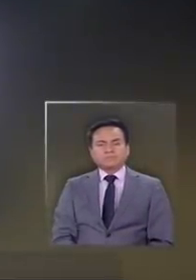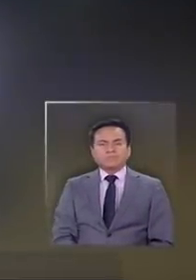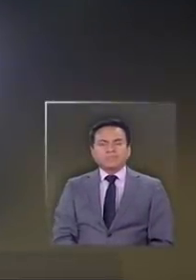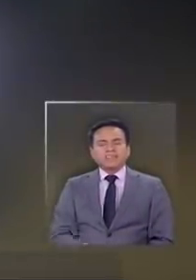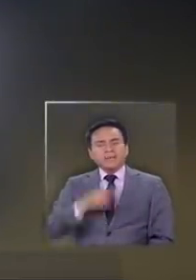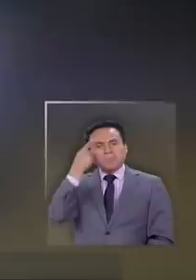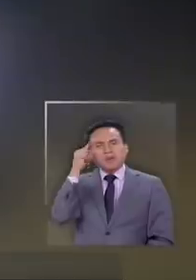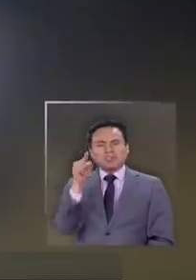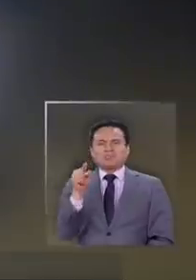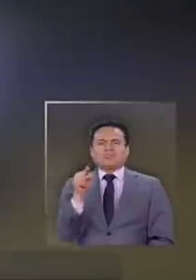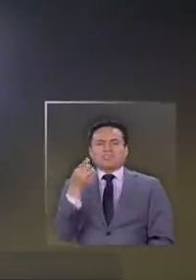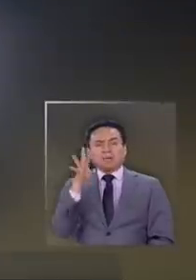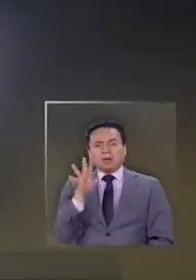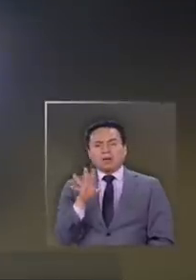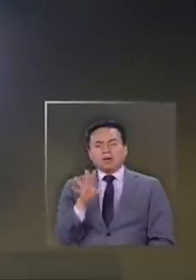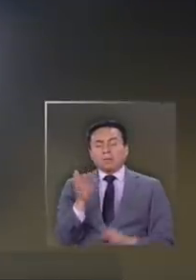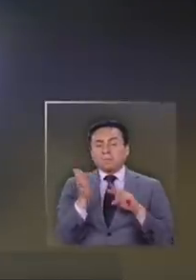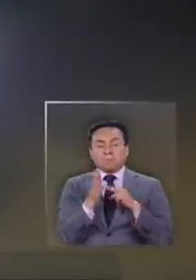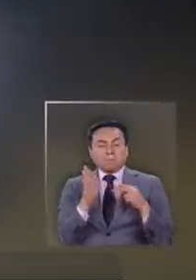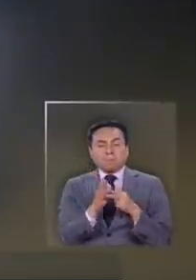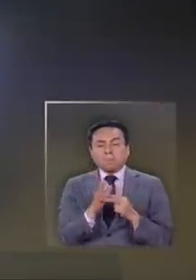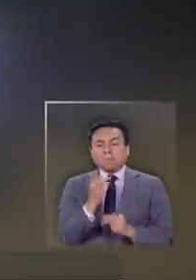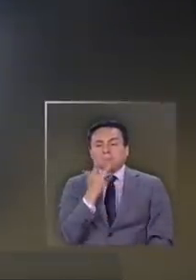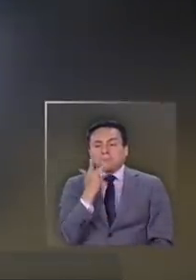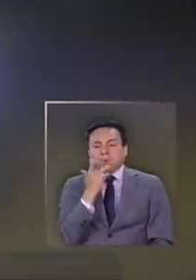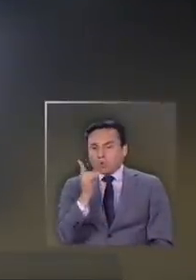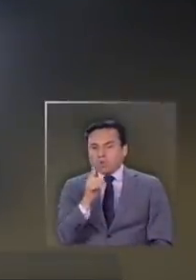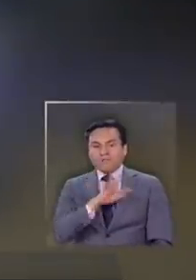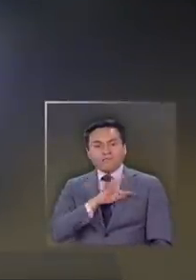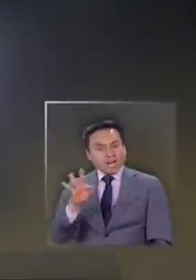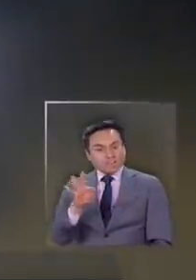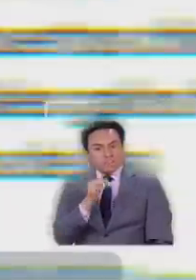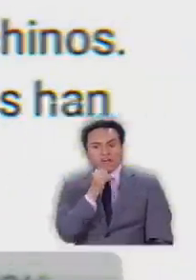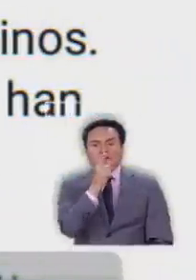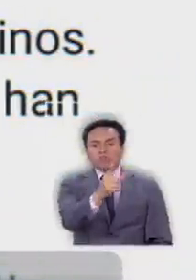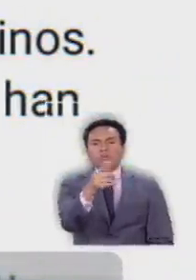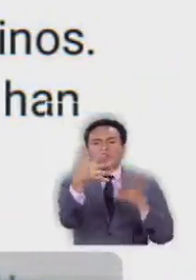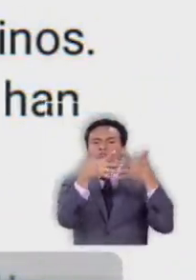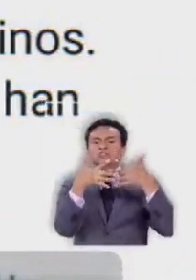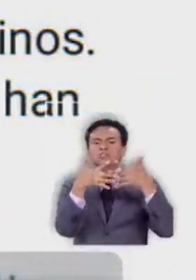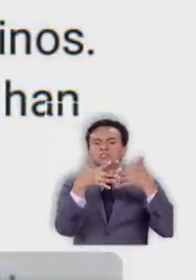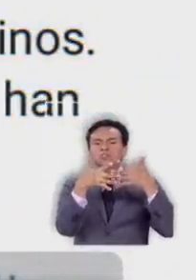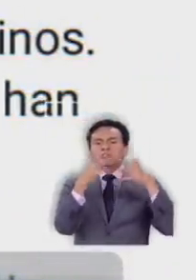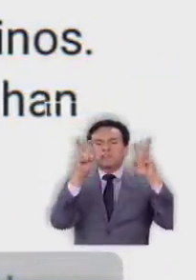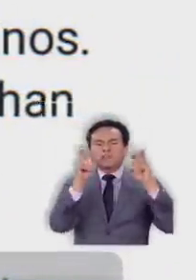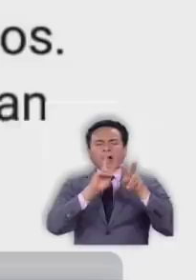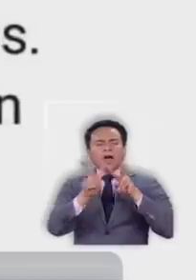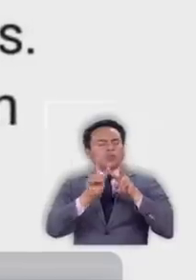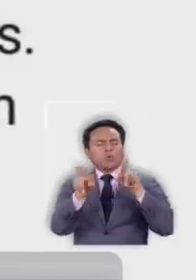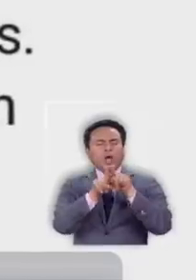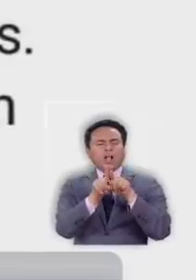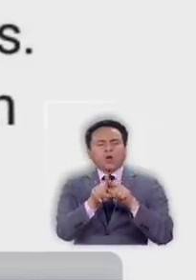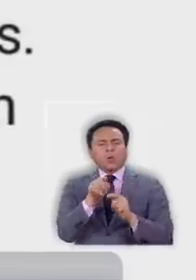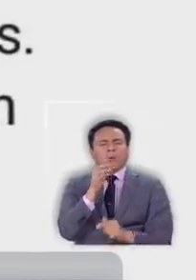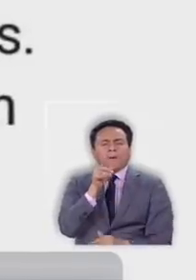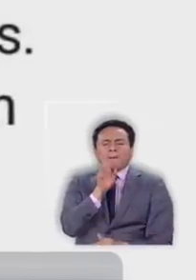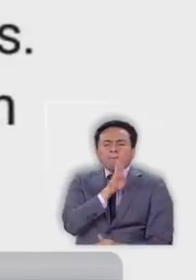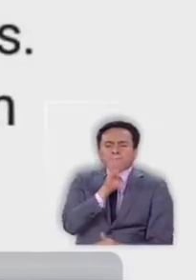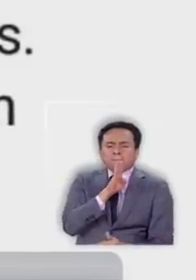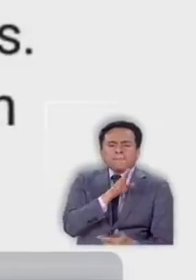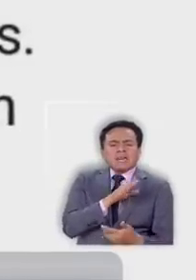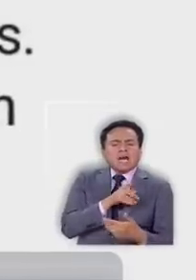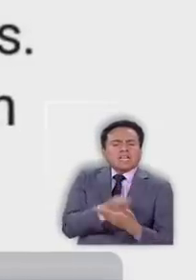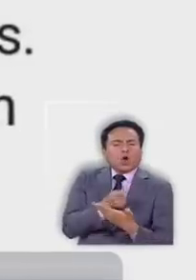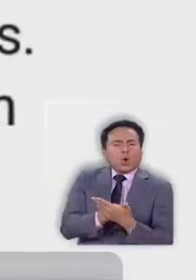Pero esto no es un episodio aislado. Francia acusó a Estados Unidos de actuar como piratas por la